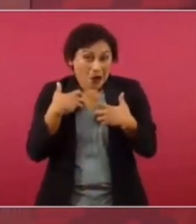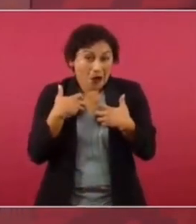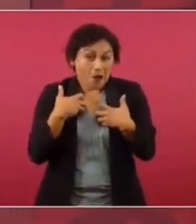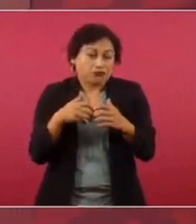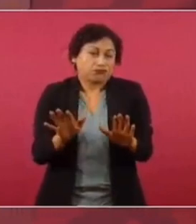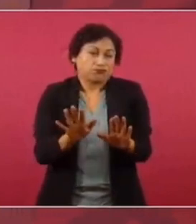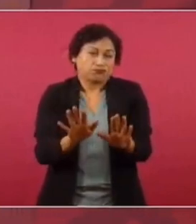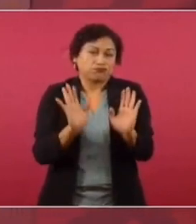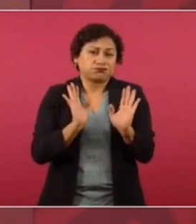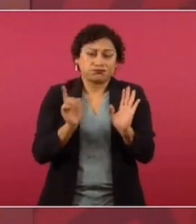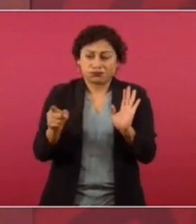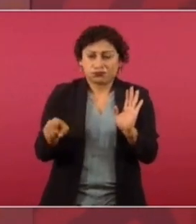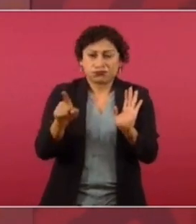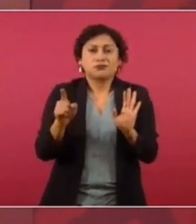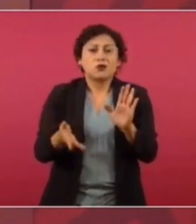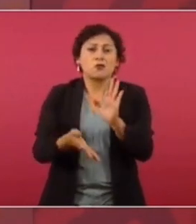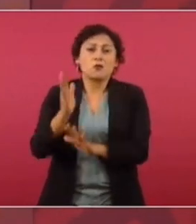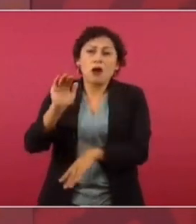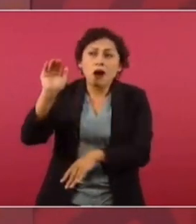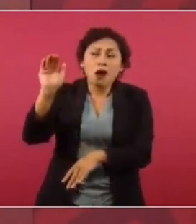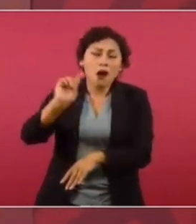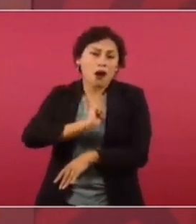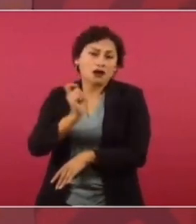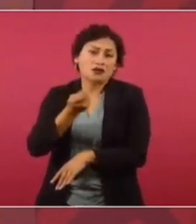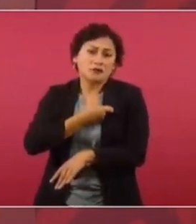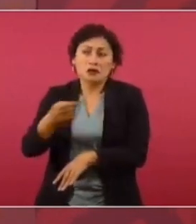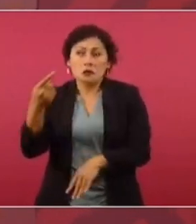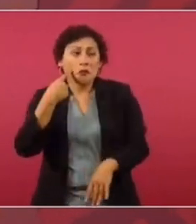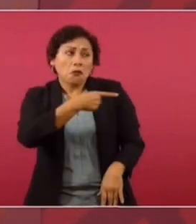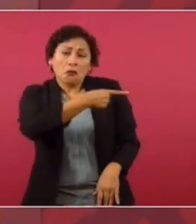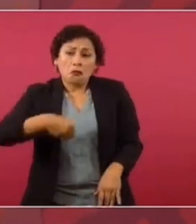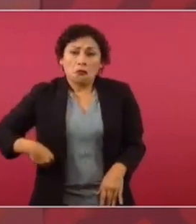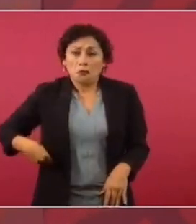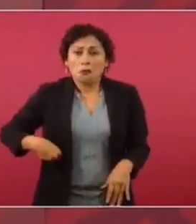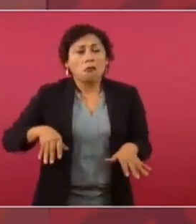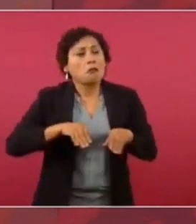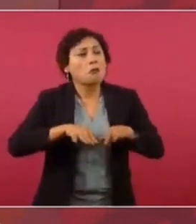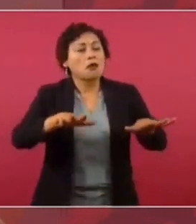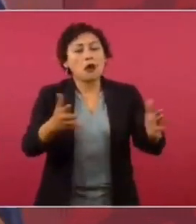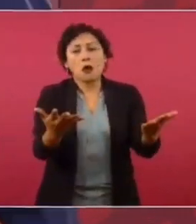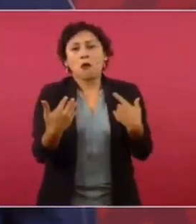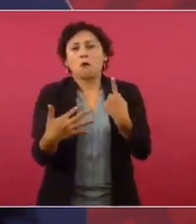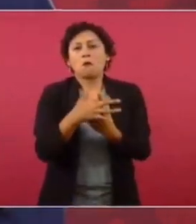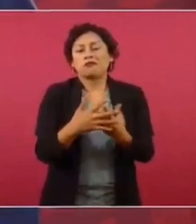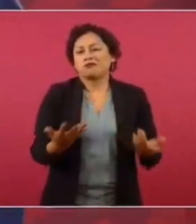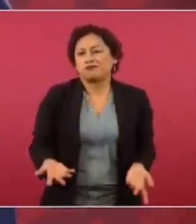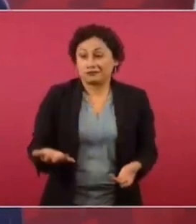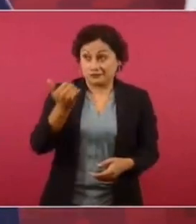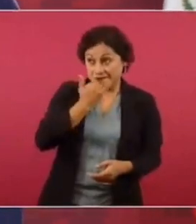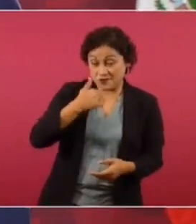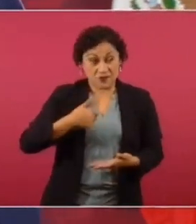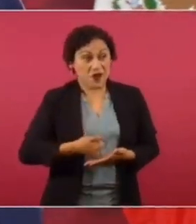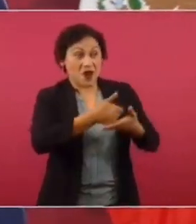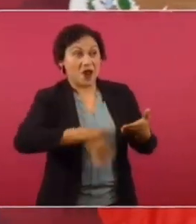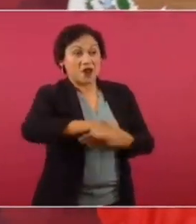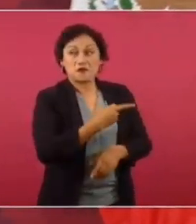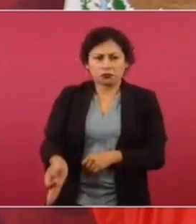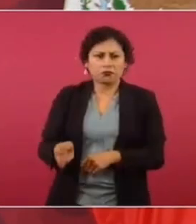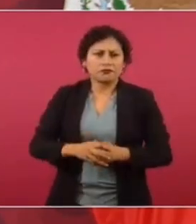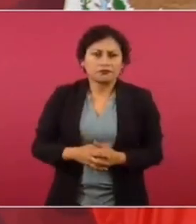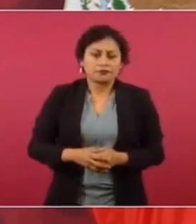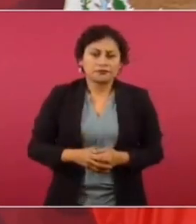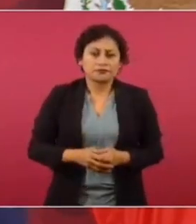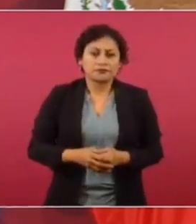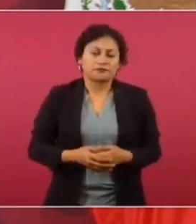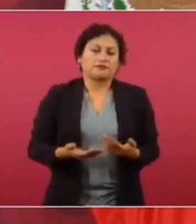a España a acusarnos de que somos populistas? Si ayudar a los pobres es ser populista, que me apunten en la lista.